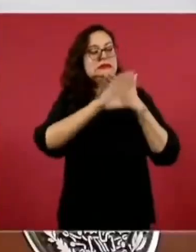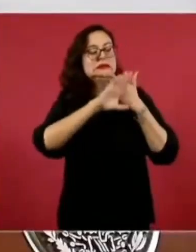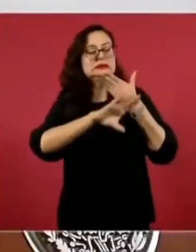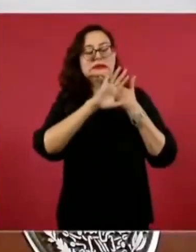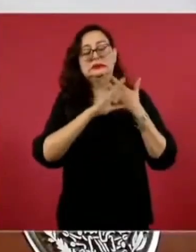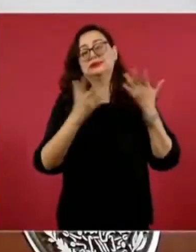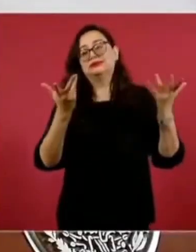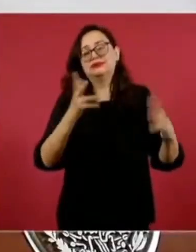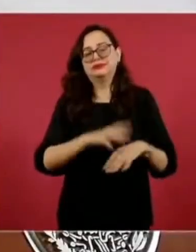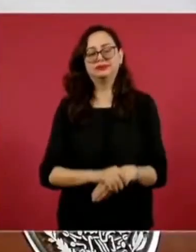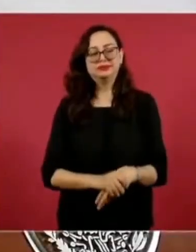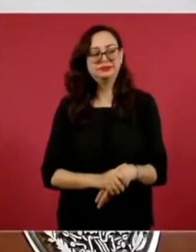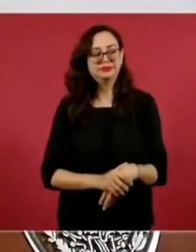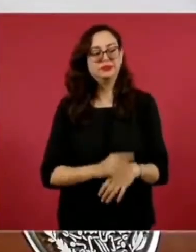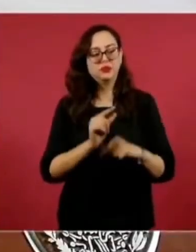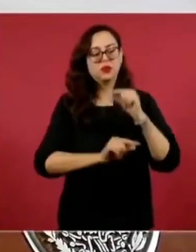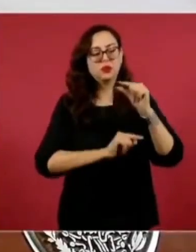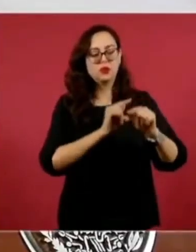que lleva tiempo,